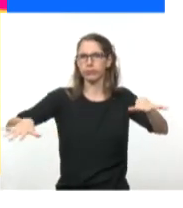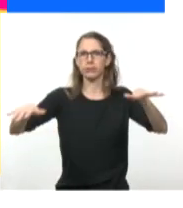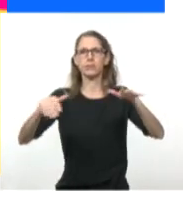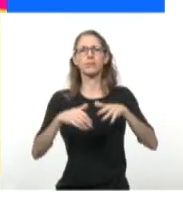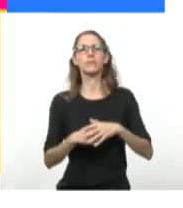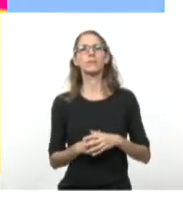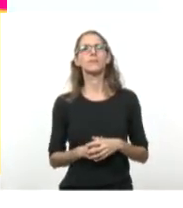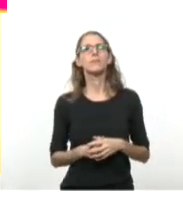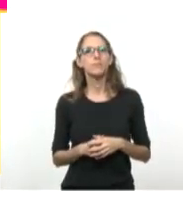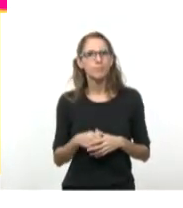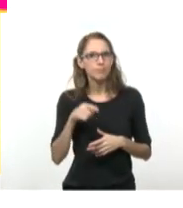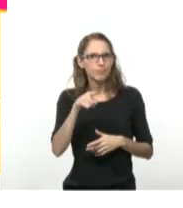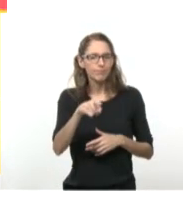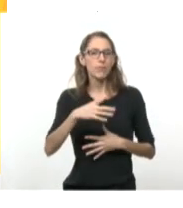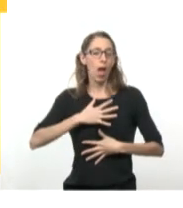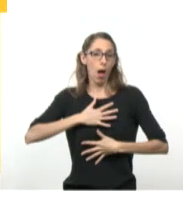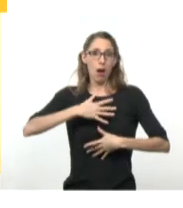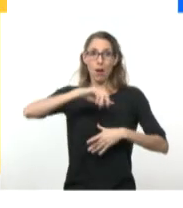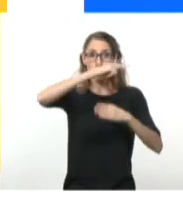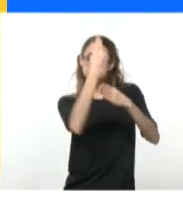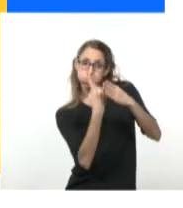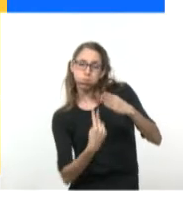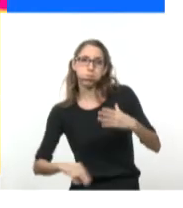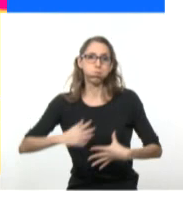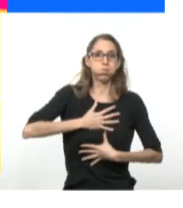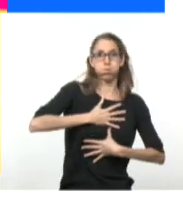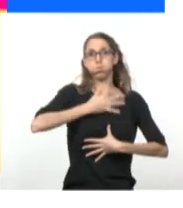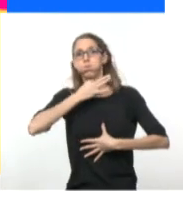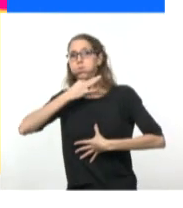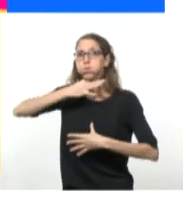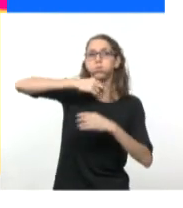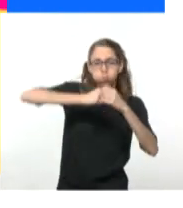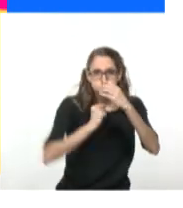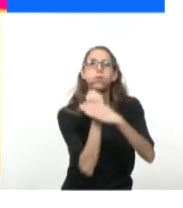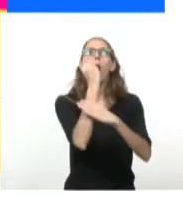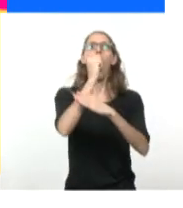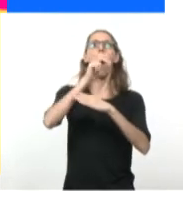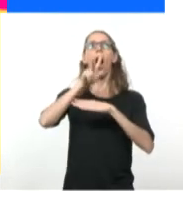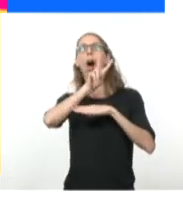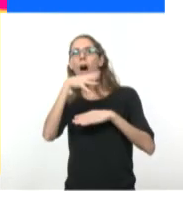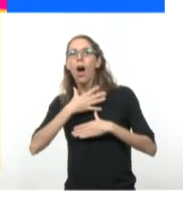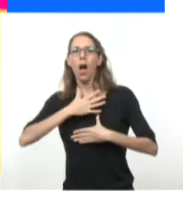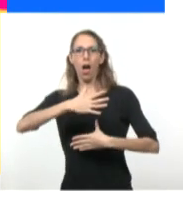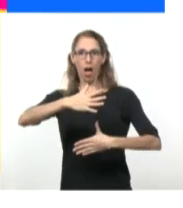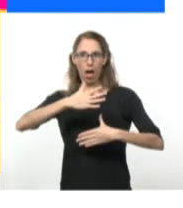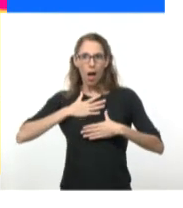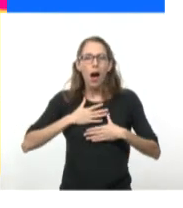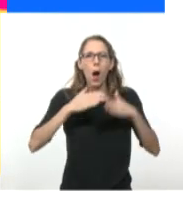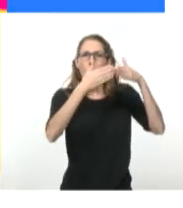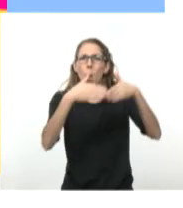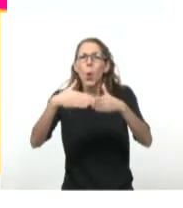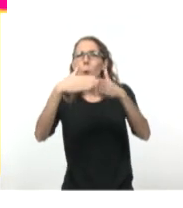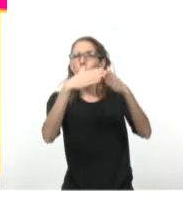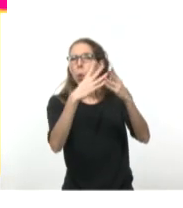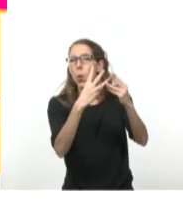Con sus pulmones a punto de estallar, Hernán sube a la superficie. La chalupa del Caribe desaparece